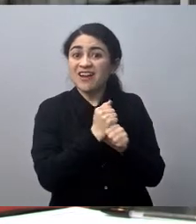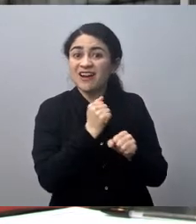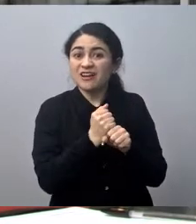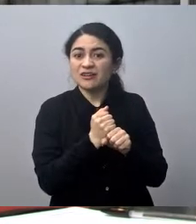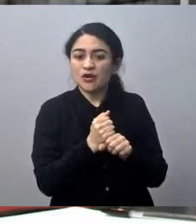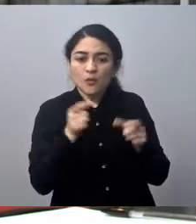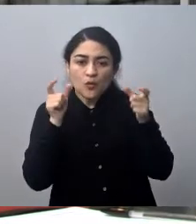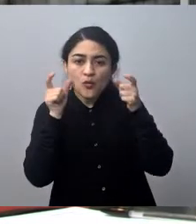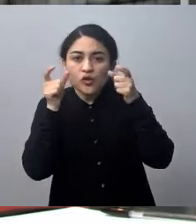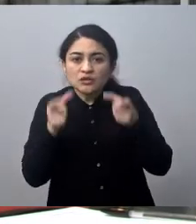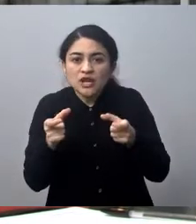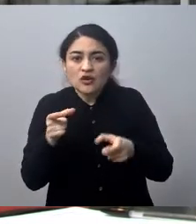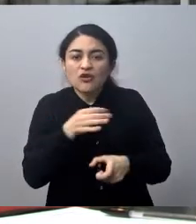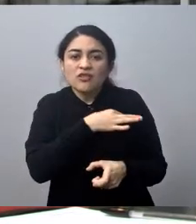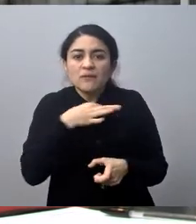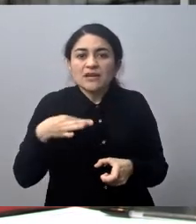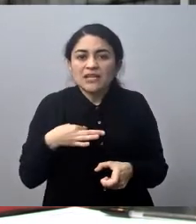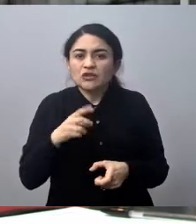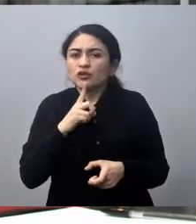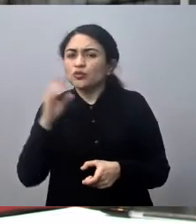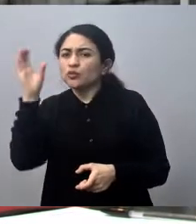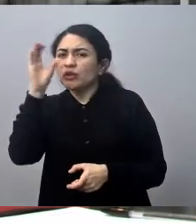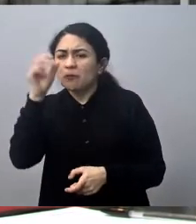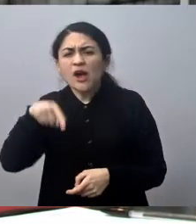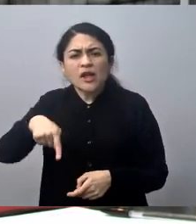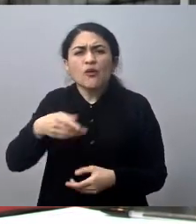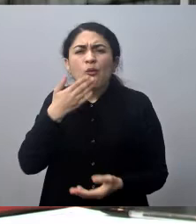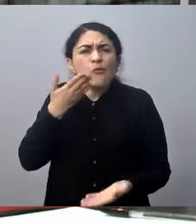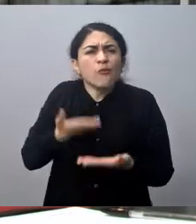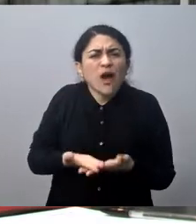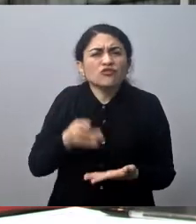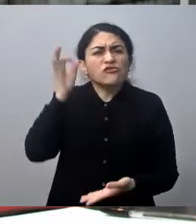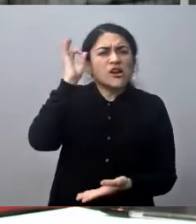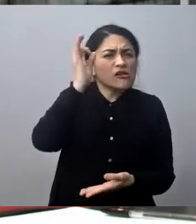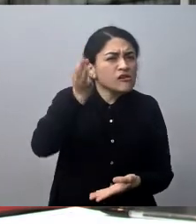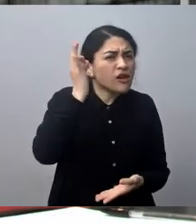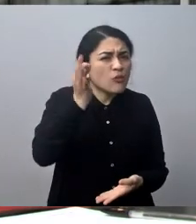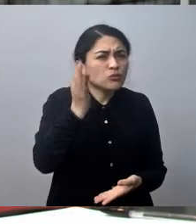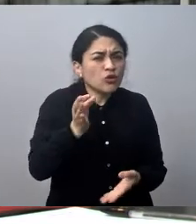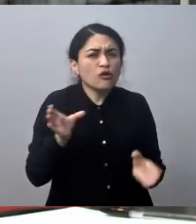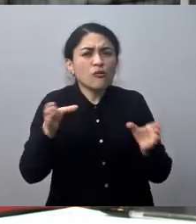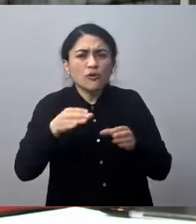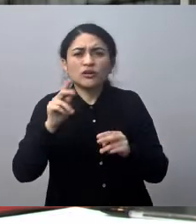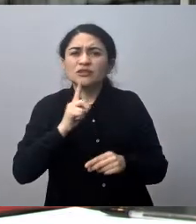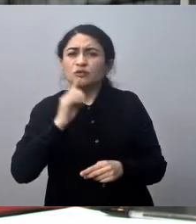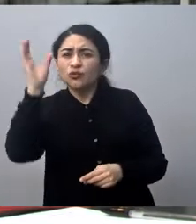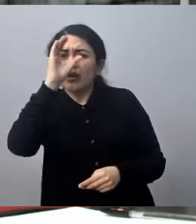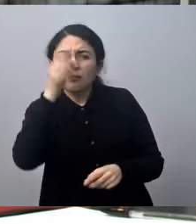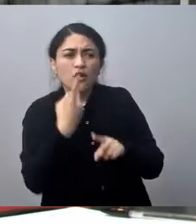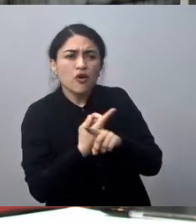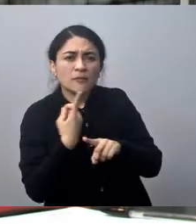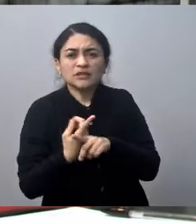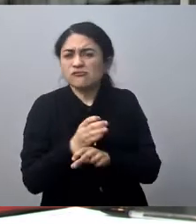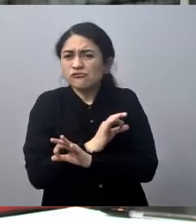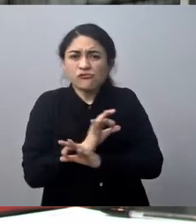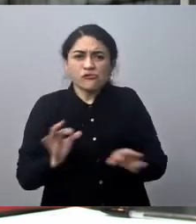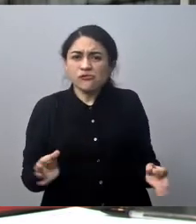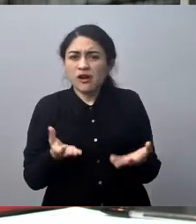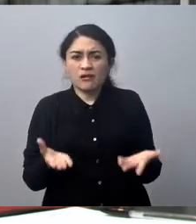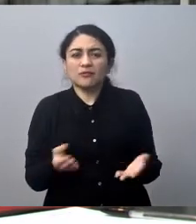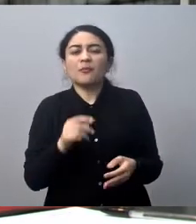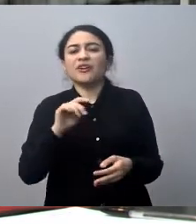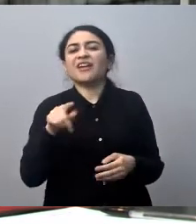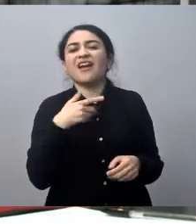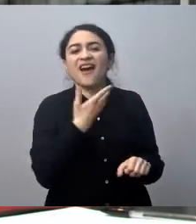de Ministros del Turismo. ¿Cuándo se han reunido a hablar sobre el turismo estos ministros? Nunca. Entonces, ¿por qué? Porque hay una